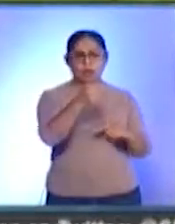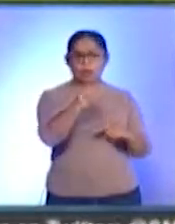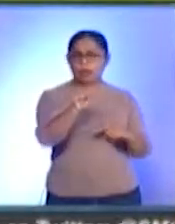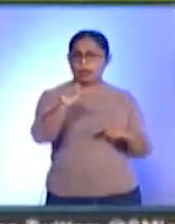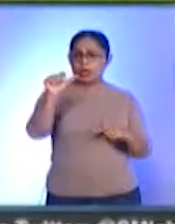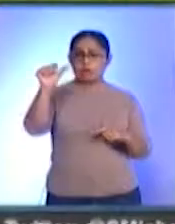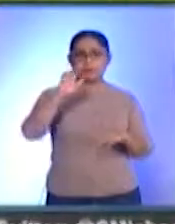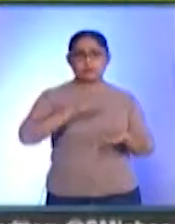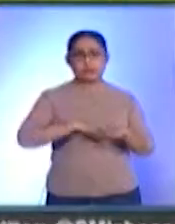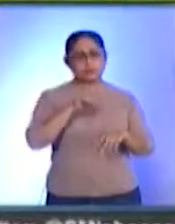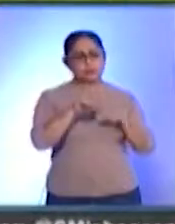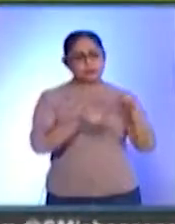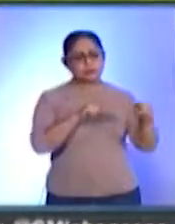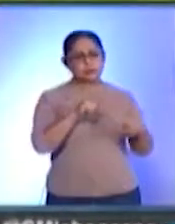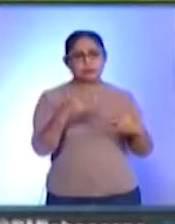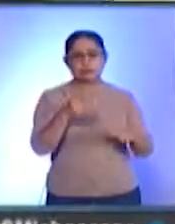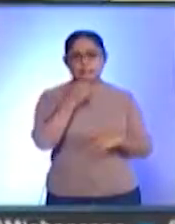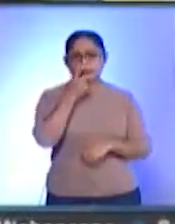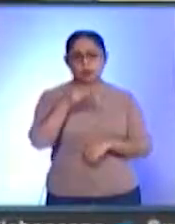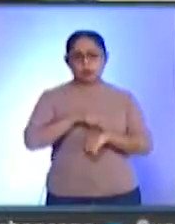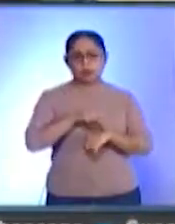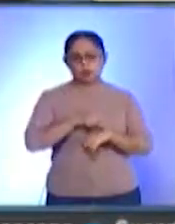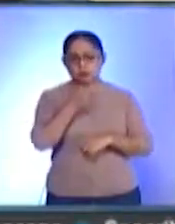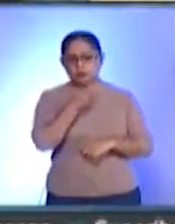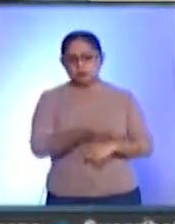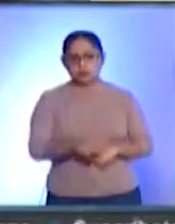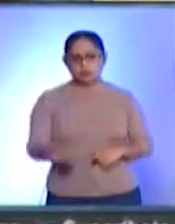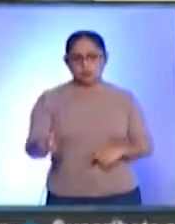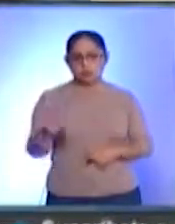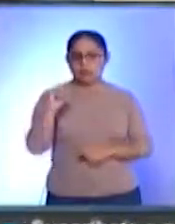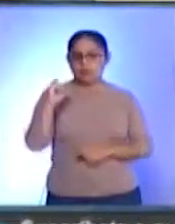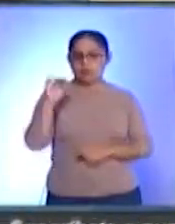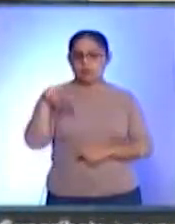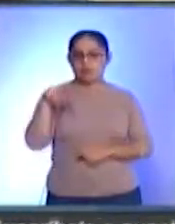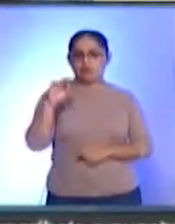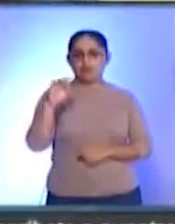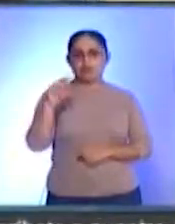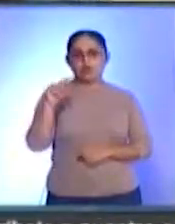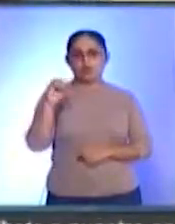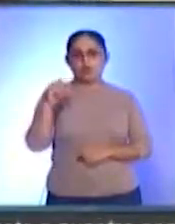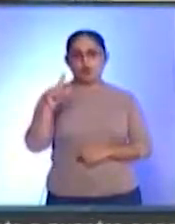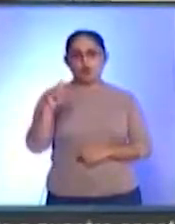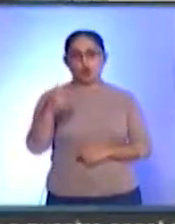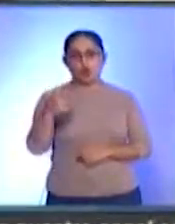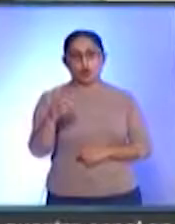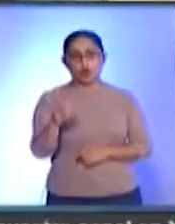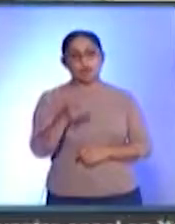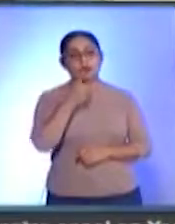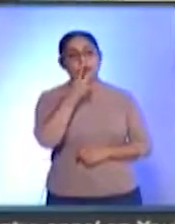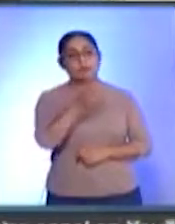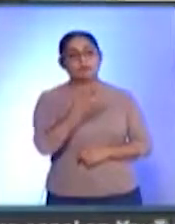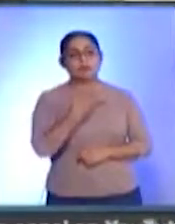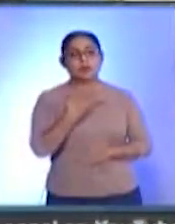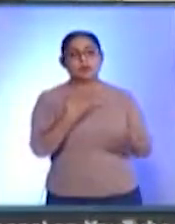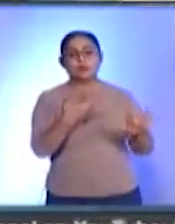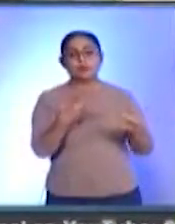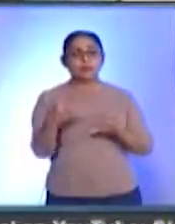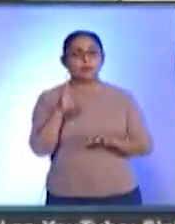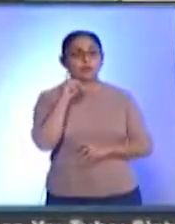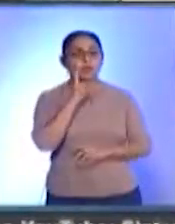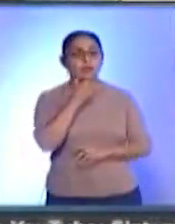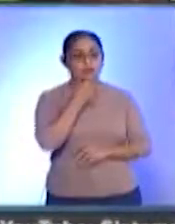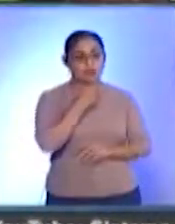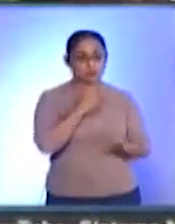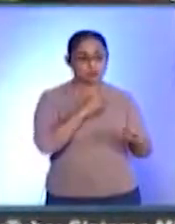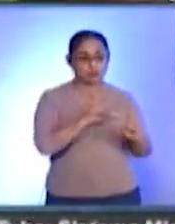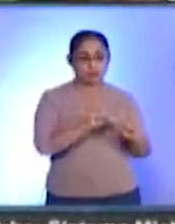alertó el infectólogo pediatra Eder Cabrera Sánchez. La Secretaría de Salud de Michoacán reporta que 811 niños y niñas de 0 a